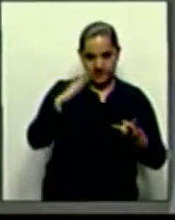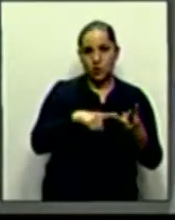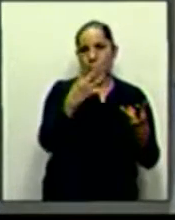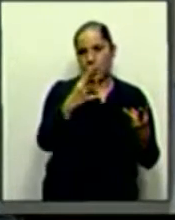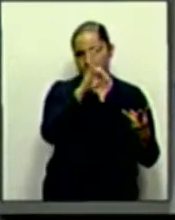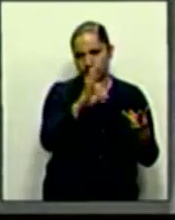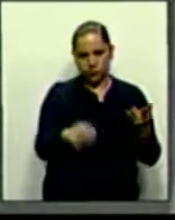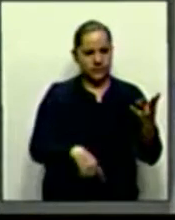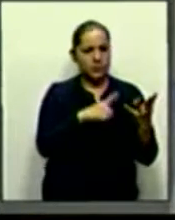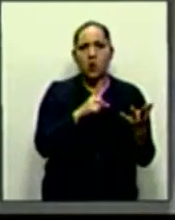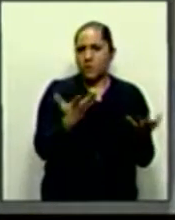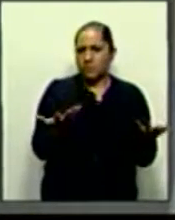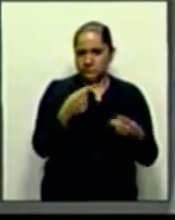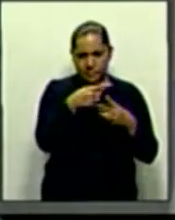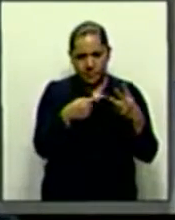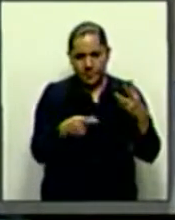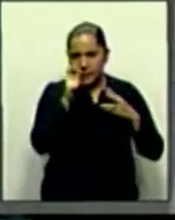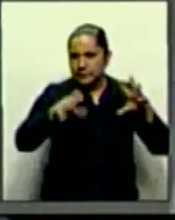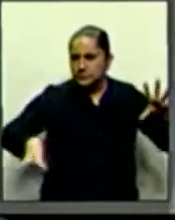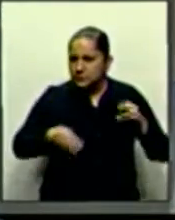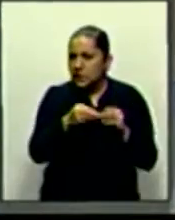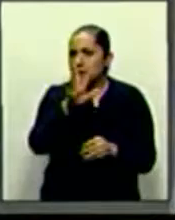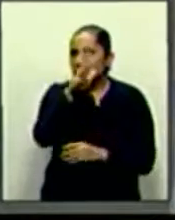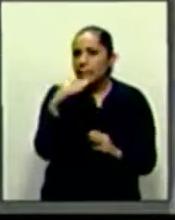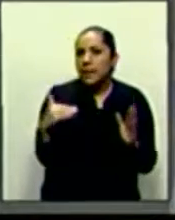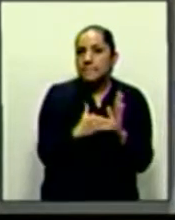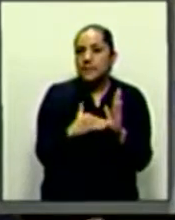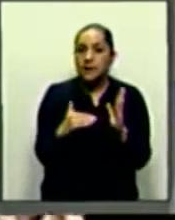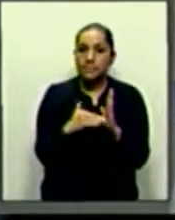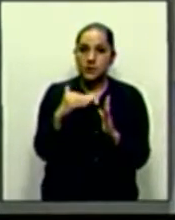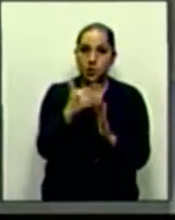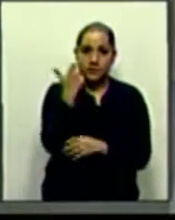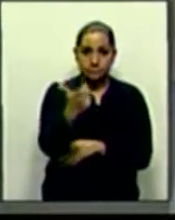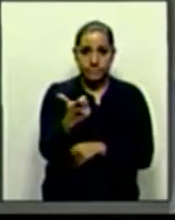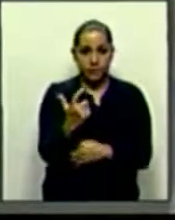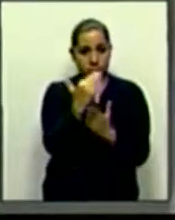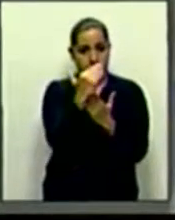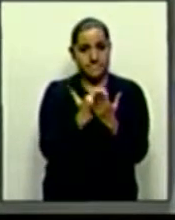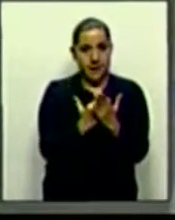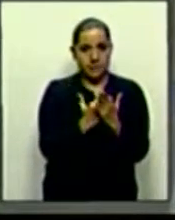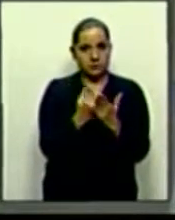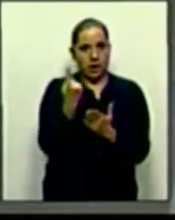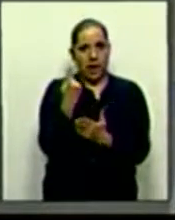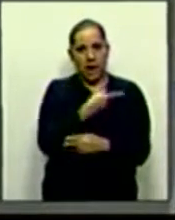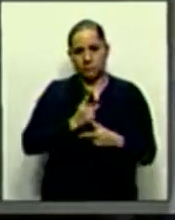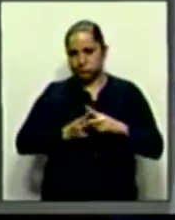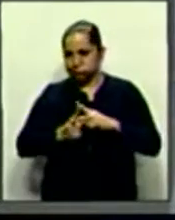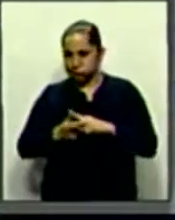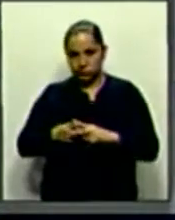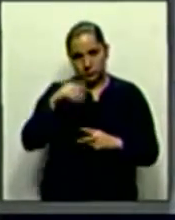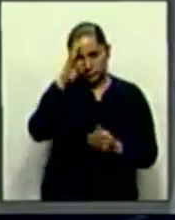lo que significa 50 mil millones de pesos menos respecto al presupuesto aprobado en el